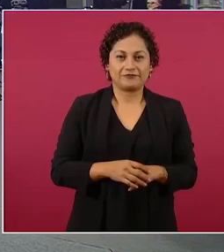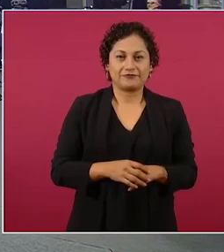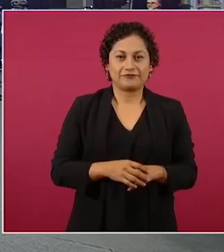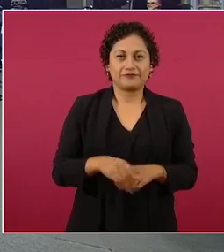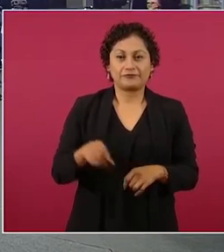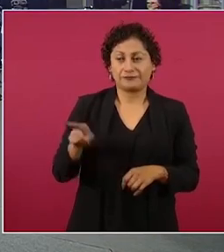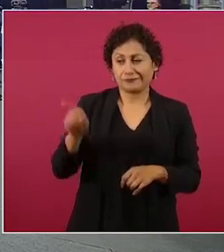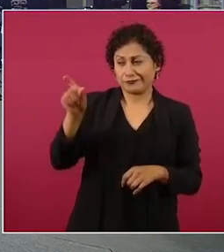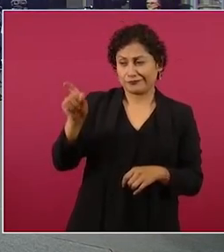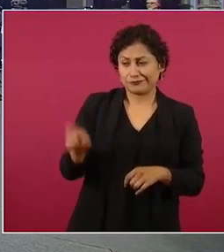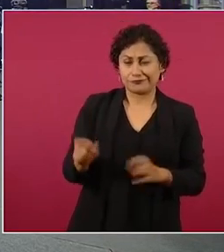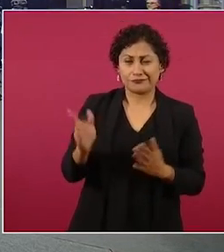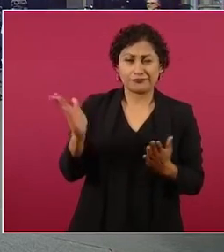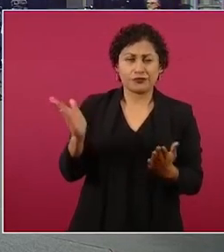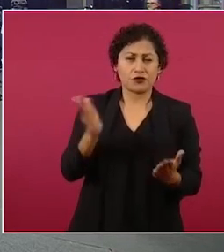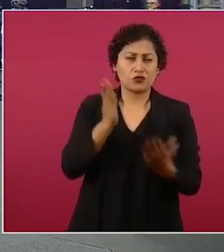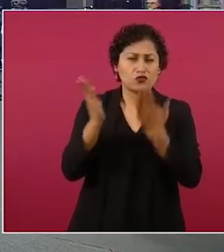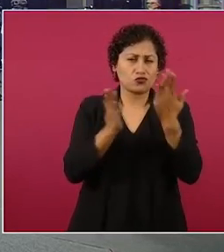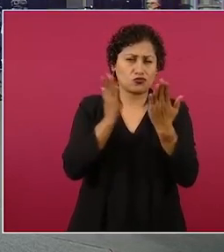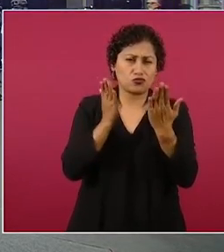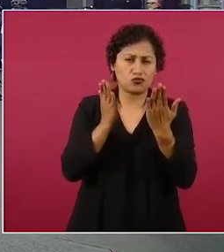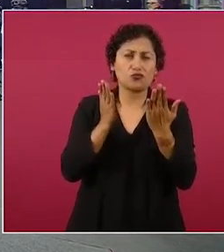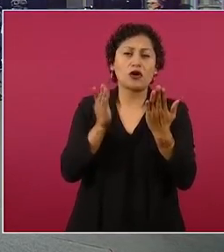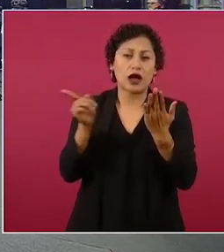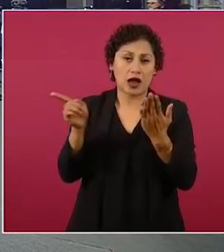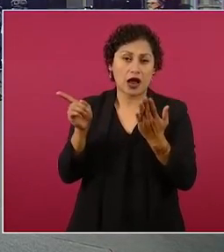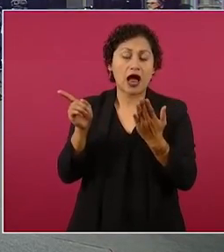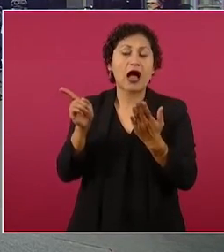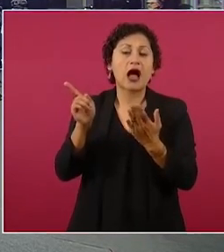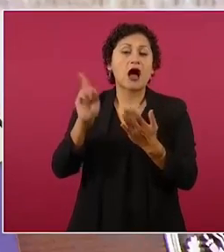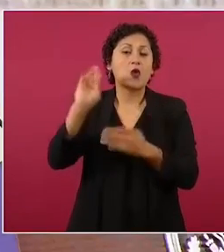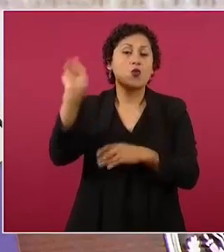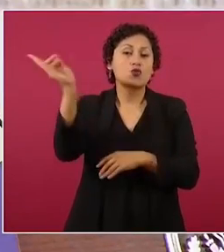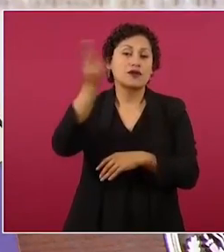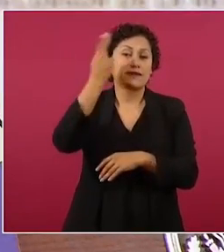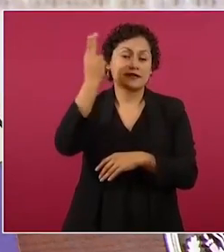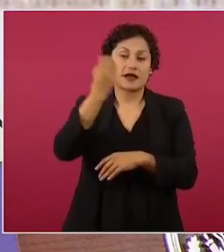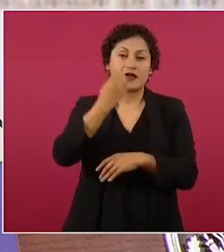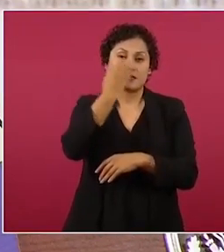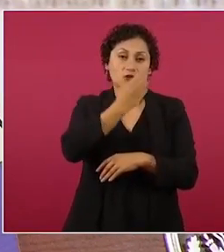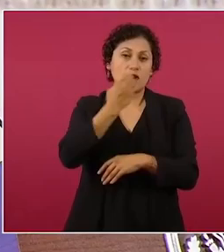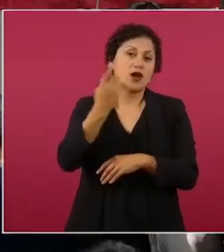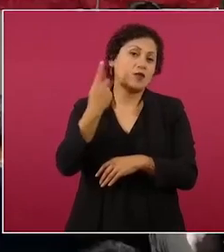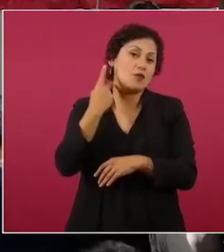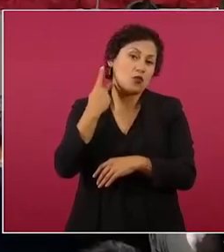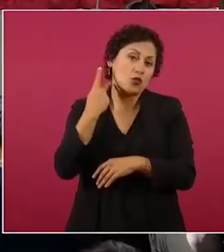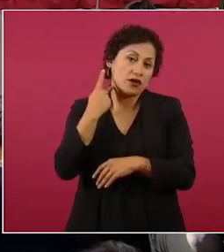estudiosa en la Facultad de Ciencias Políticas, como socióloga,